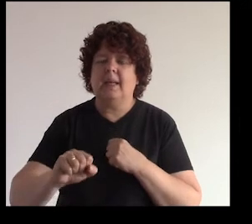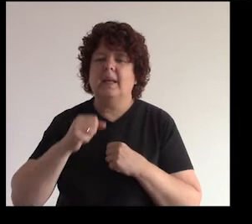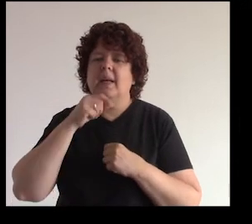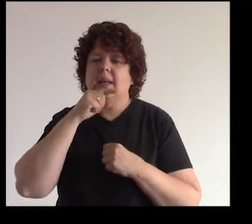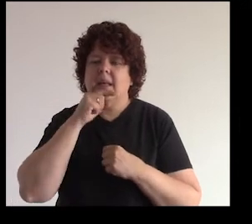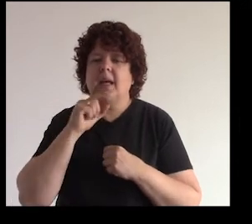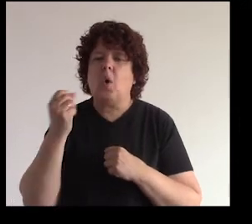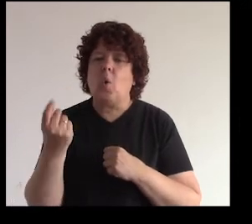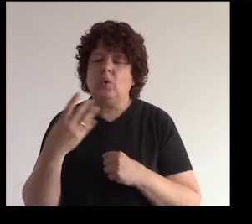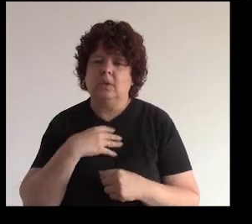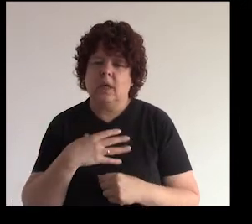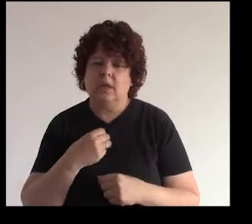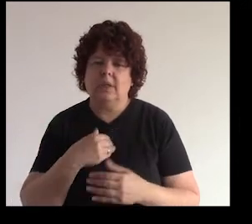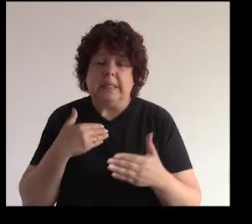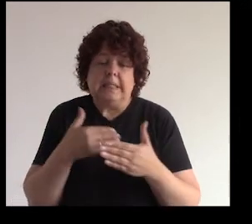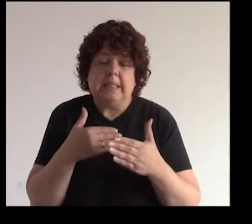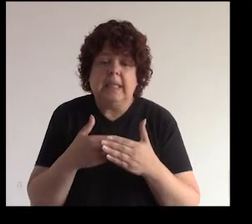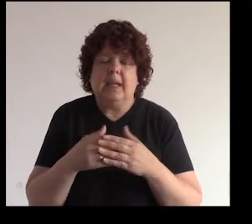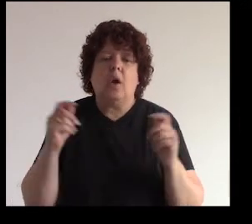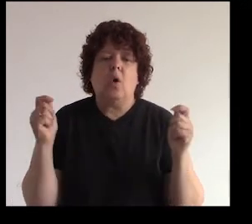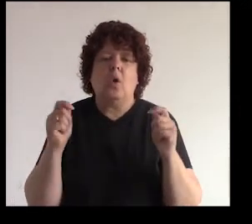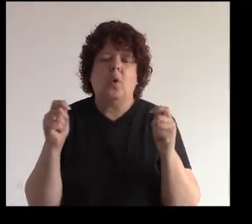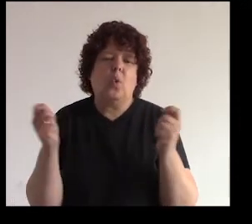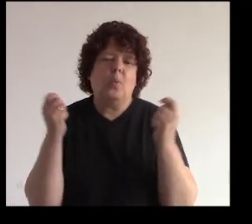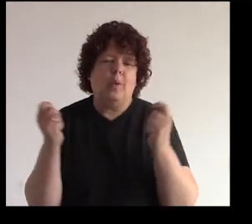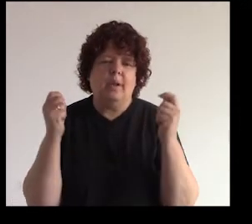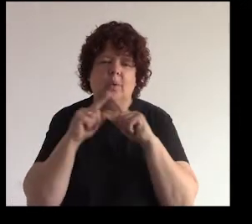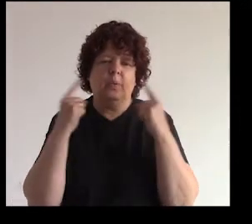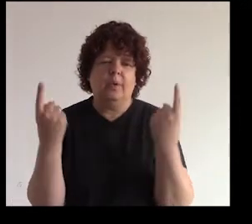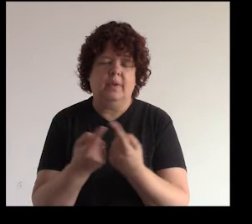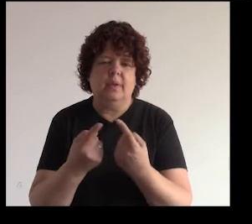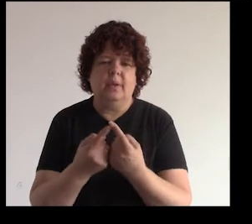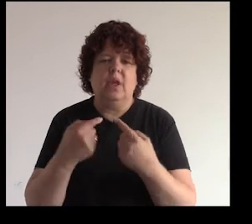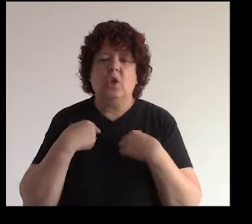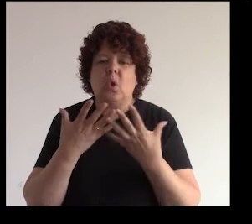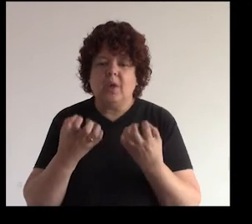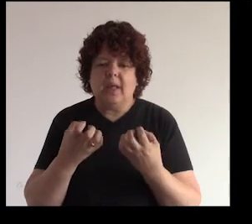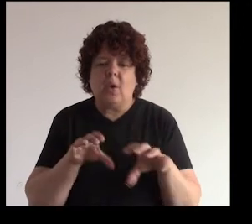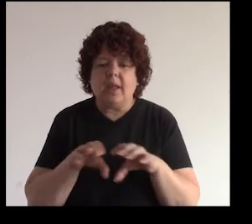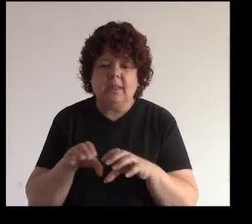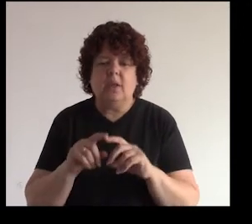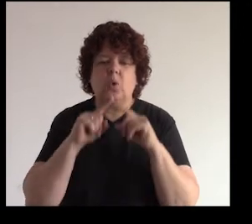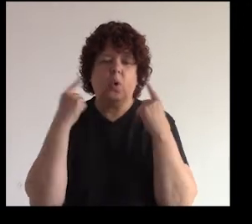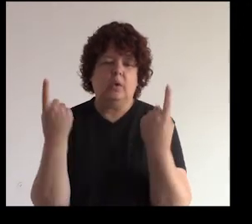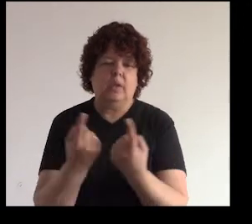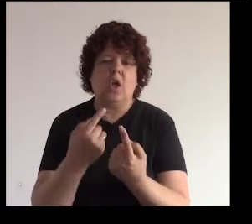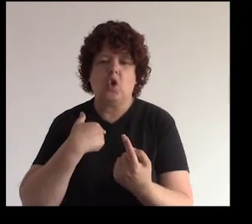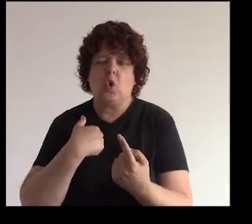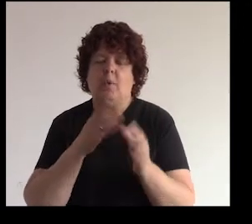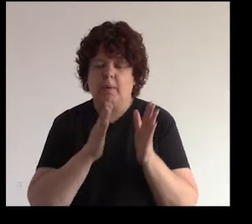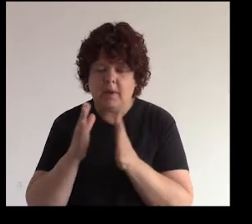es una linda niña de 12 años tiene su cumpleaños de 12 años y quiero hacerle yo quiero hacerle la torta